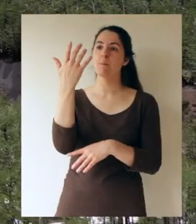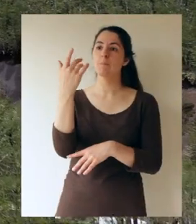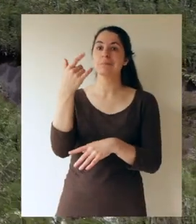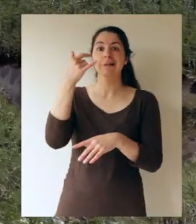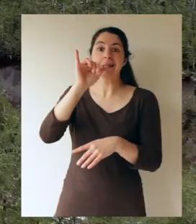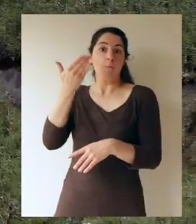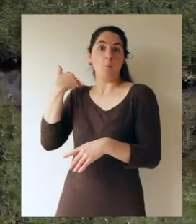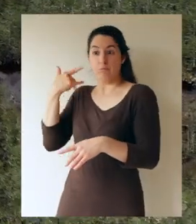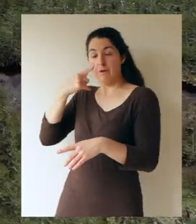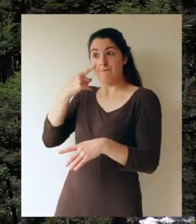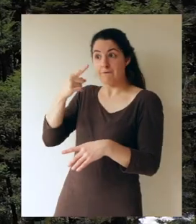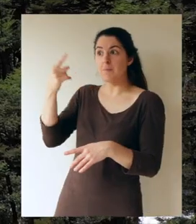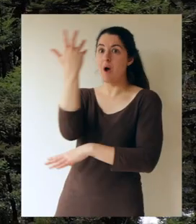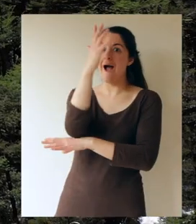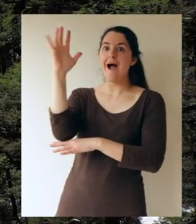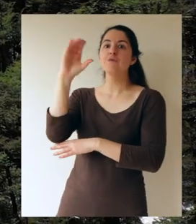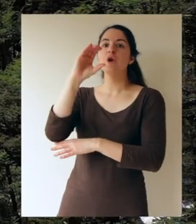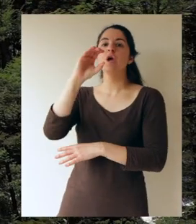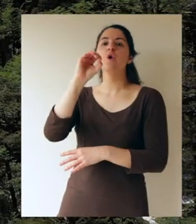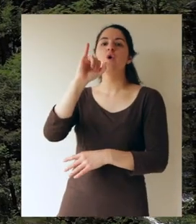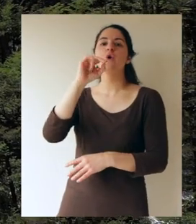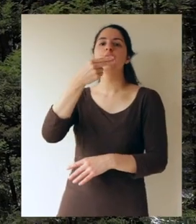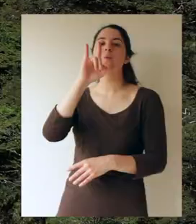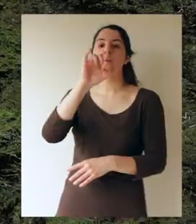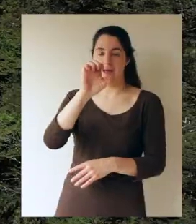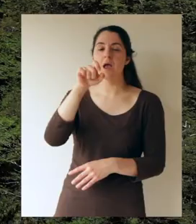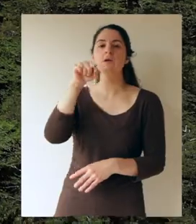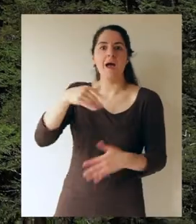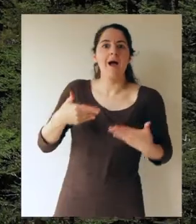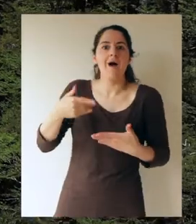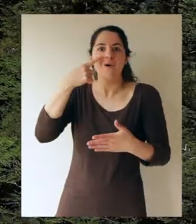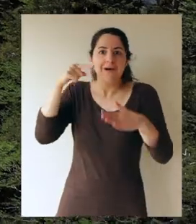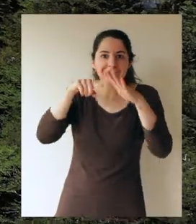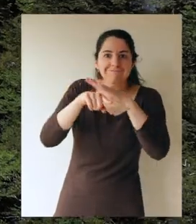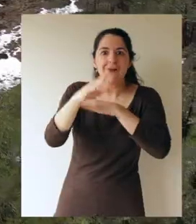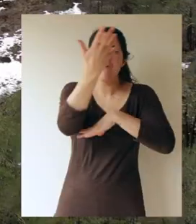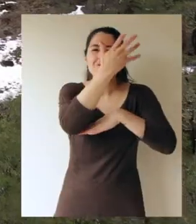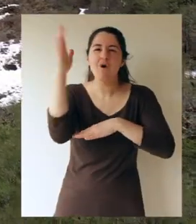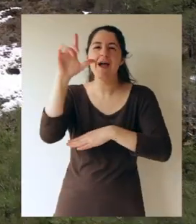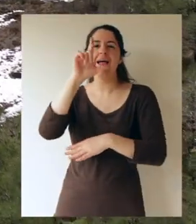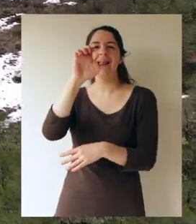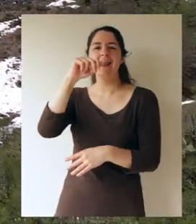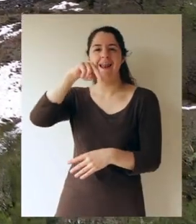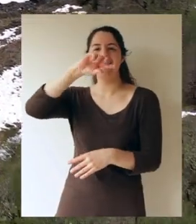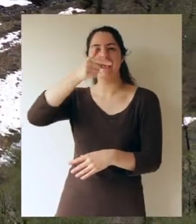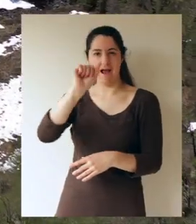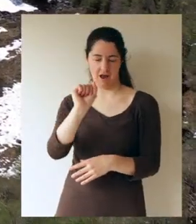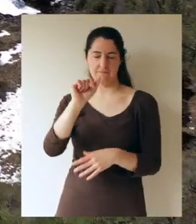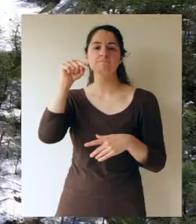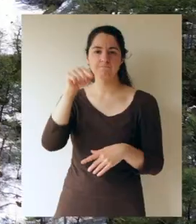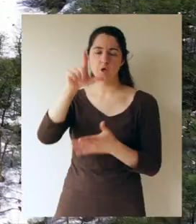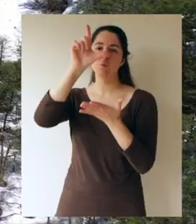una cota de árboles de coihue y en estos momentos nos estamos internando en un bosque de lenga. En este sector,